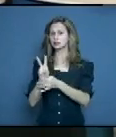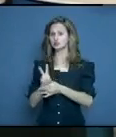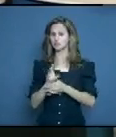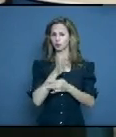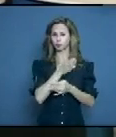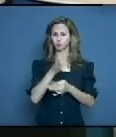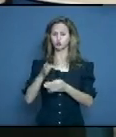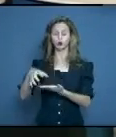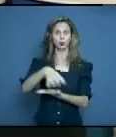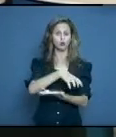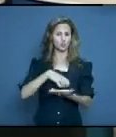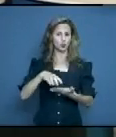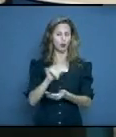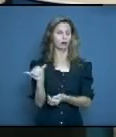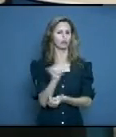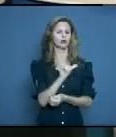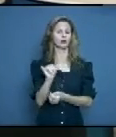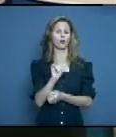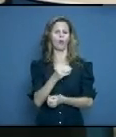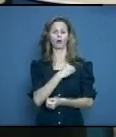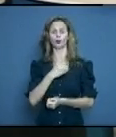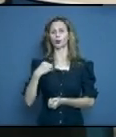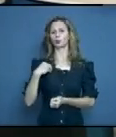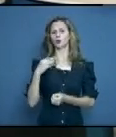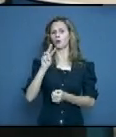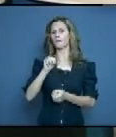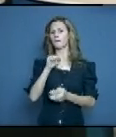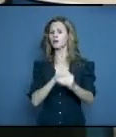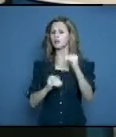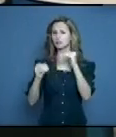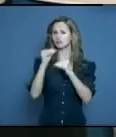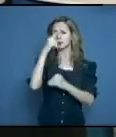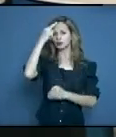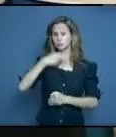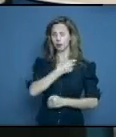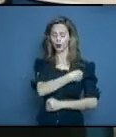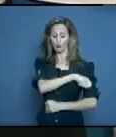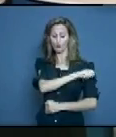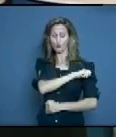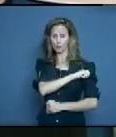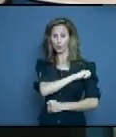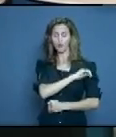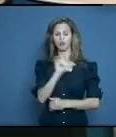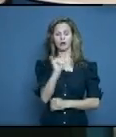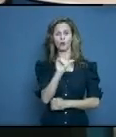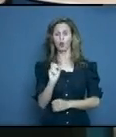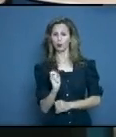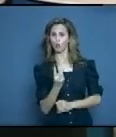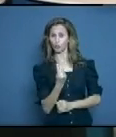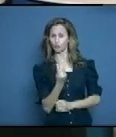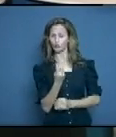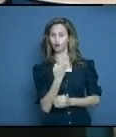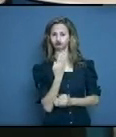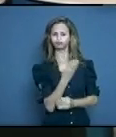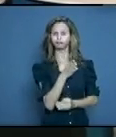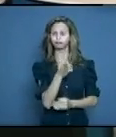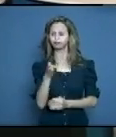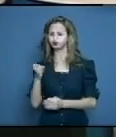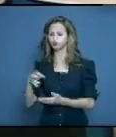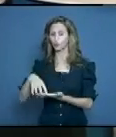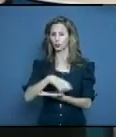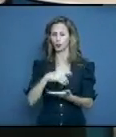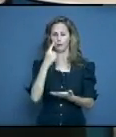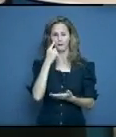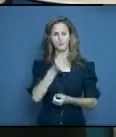presencia del doctor José Ángel Portal Miranda, ministro de Salud Pública. Veamos los detalles del encuentro en este reporte del